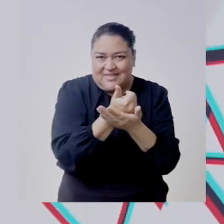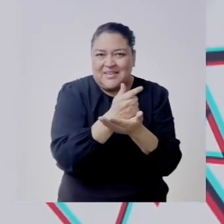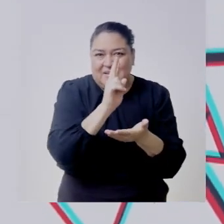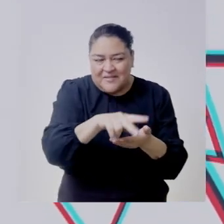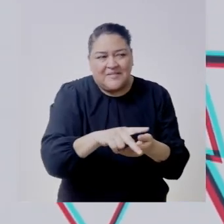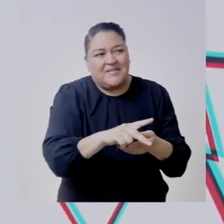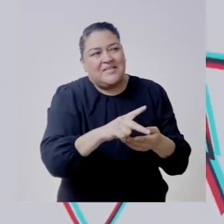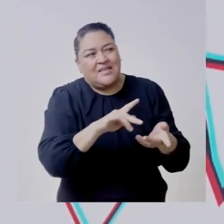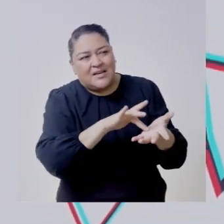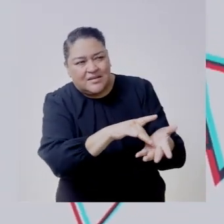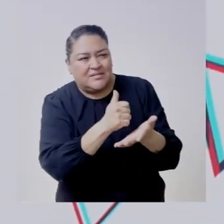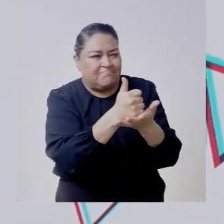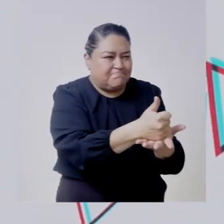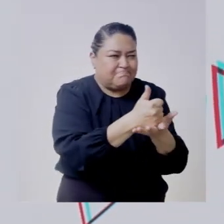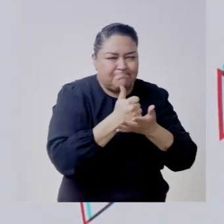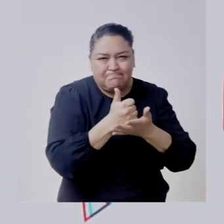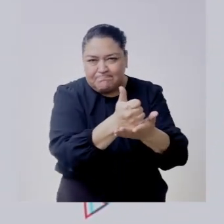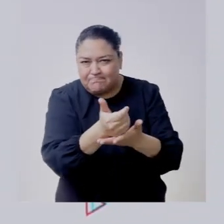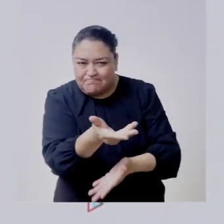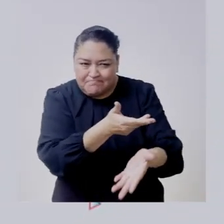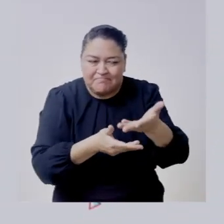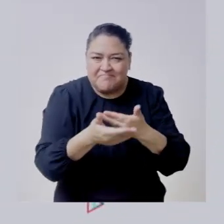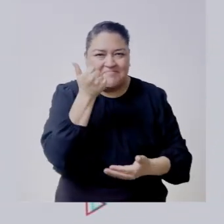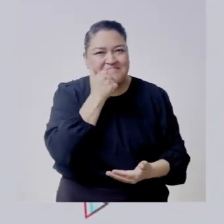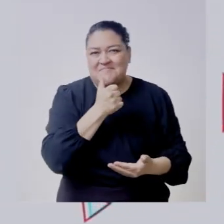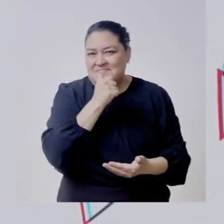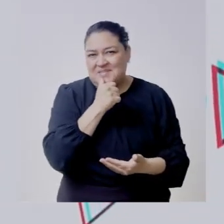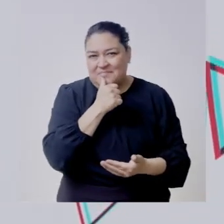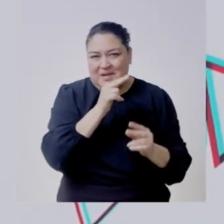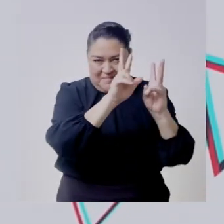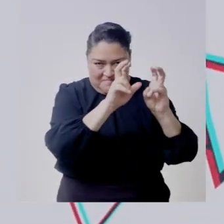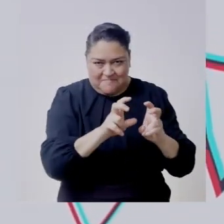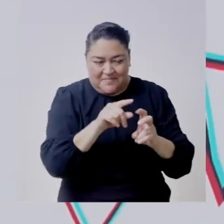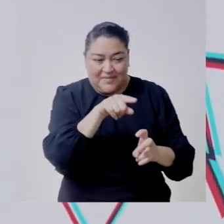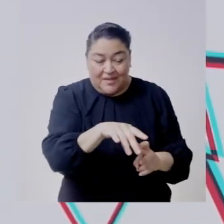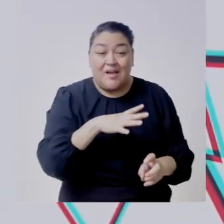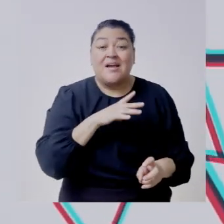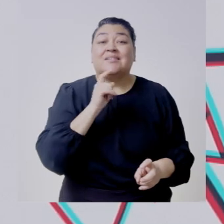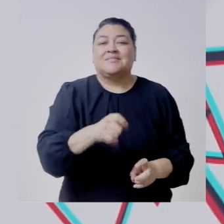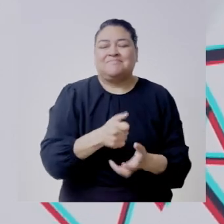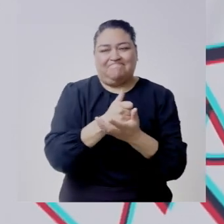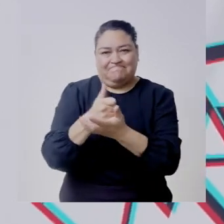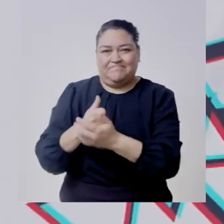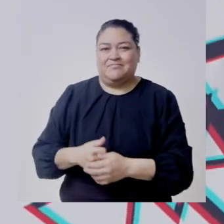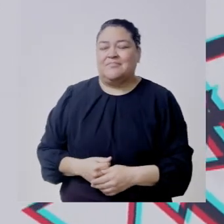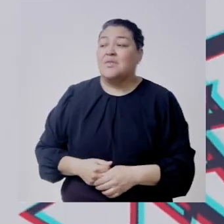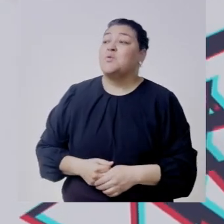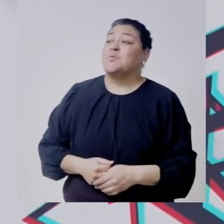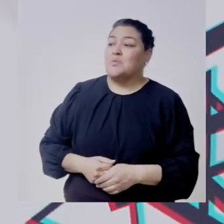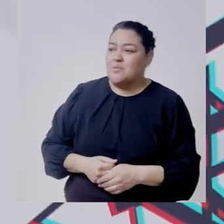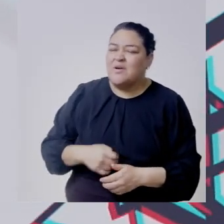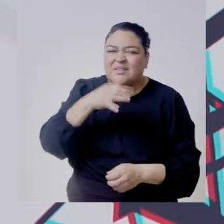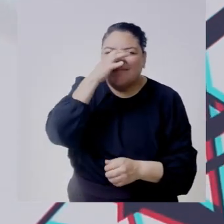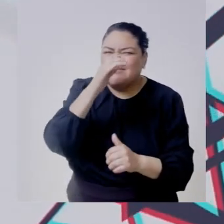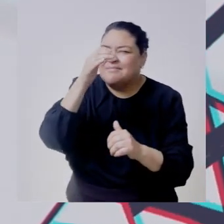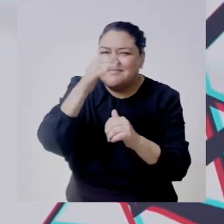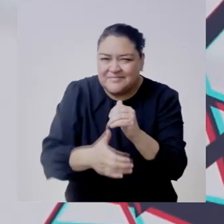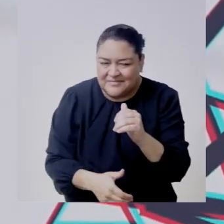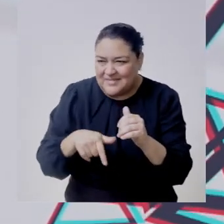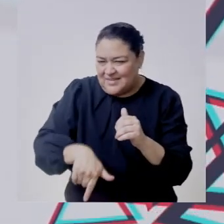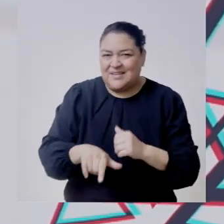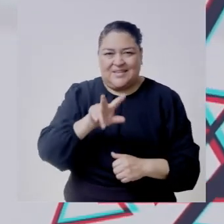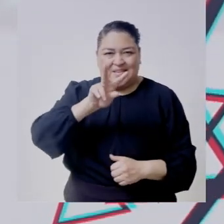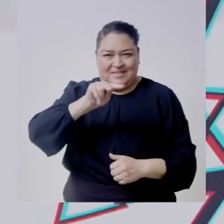cooperación de ayuda en todos nuestros programas académicos pues ahí se ve reflejado bueno pues estamos en la recta final